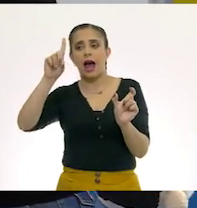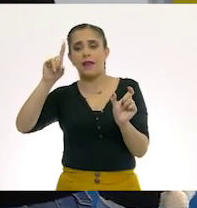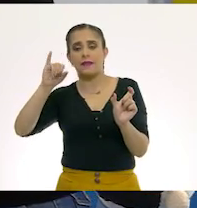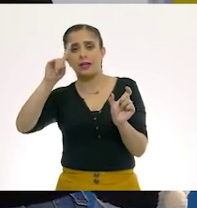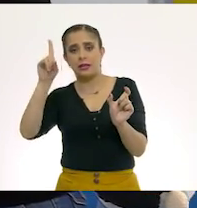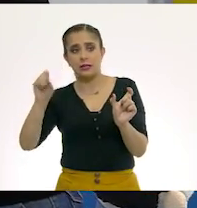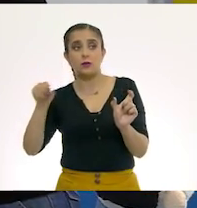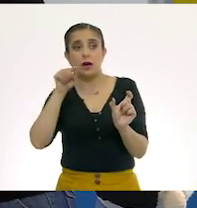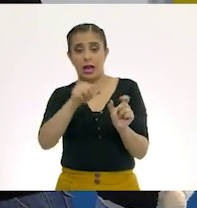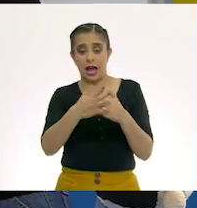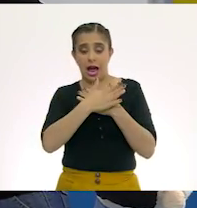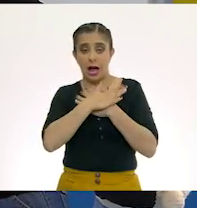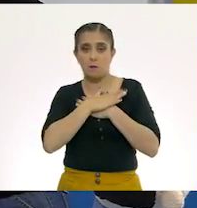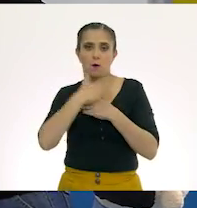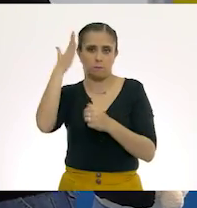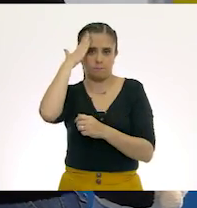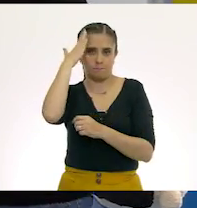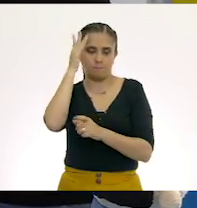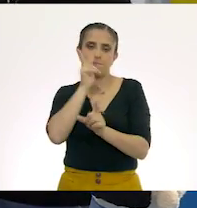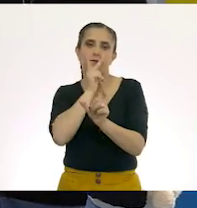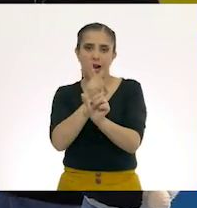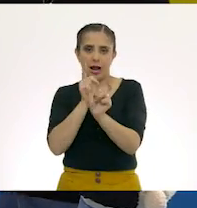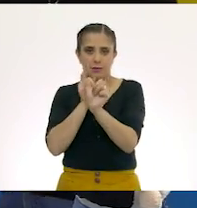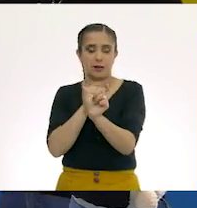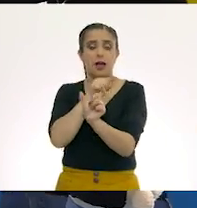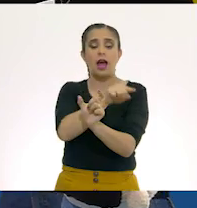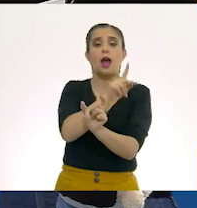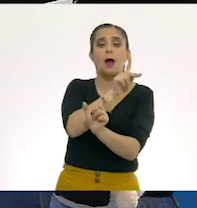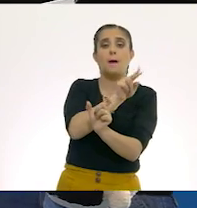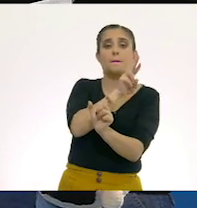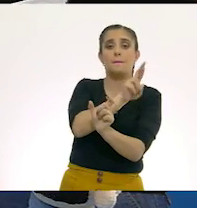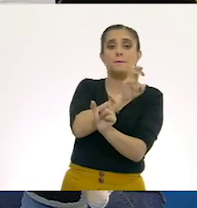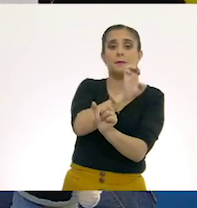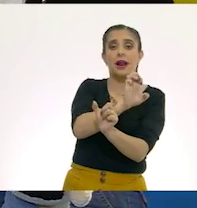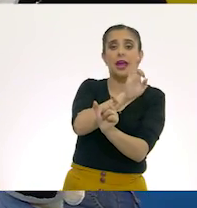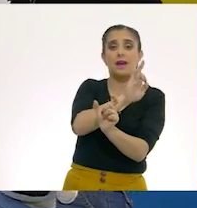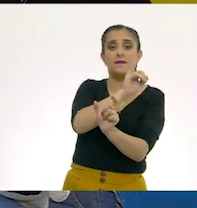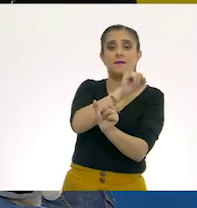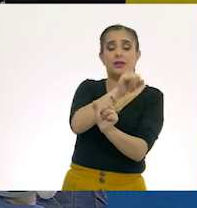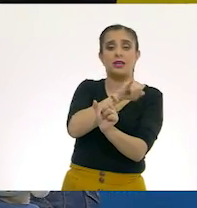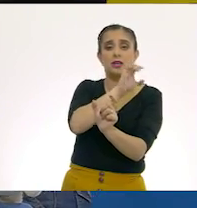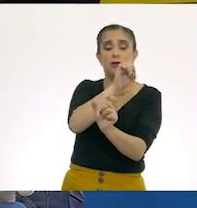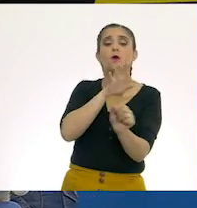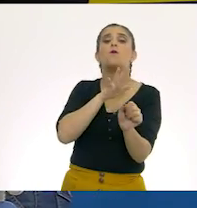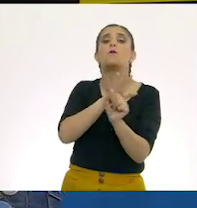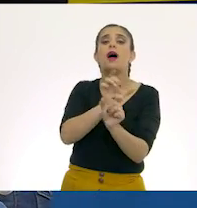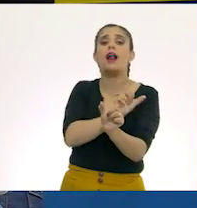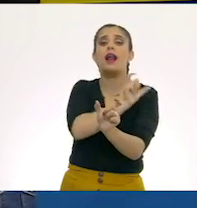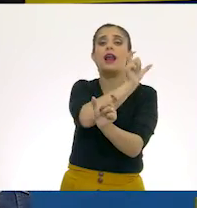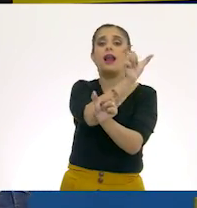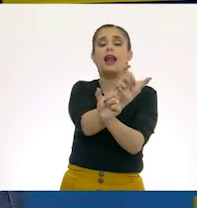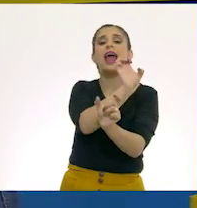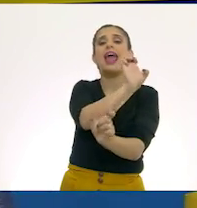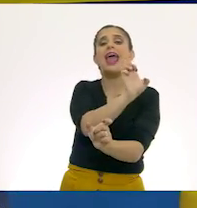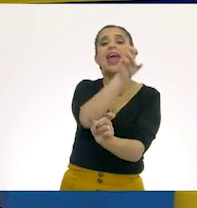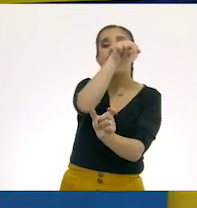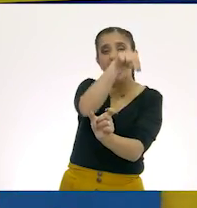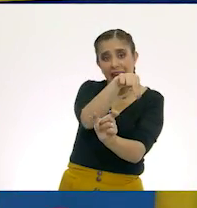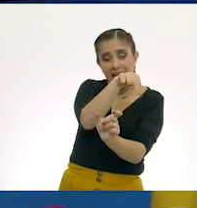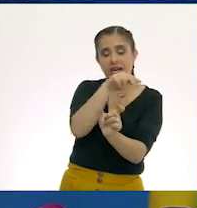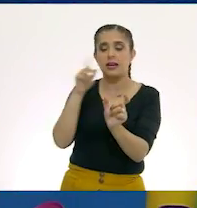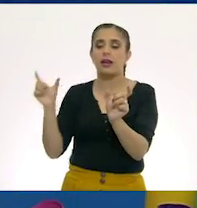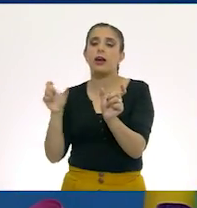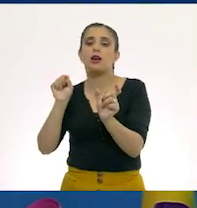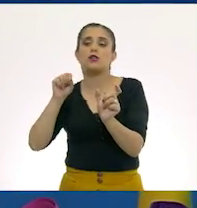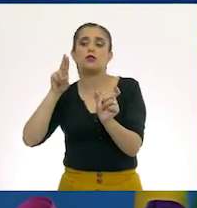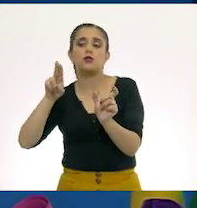raíz, tiene un prefijo en y un sufijo adizo. Y con eso ya cambiaste el significado de la